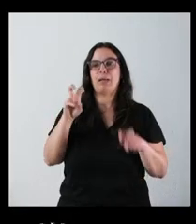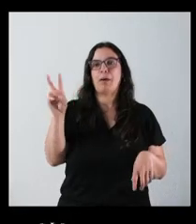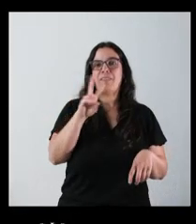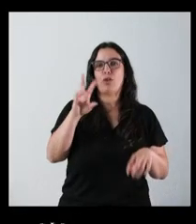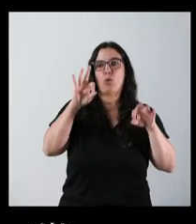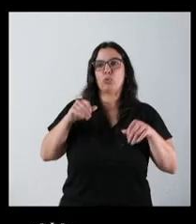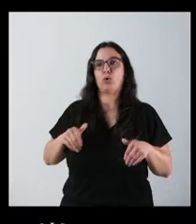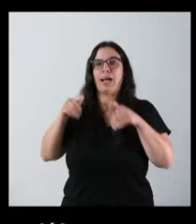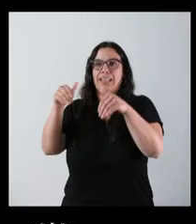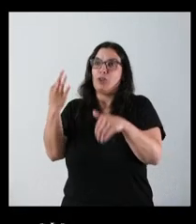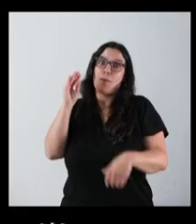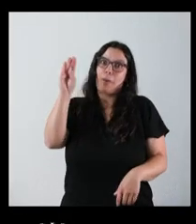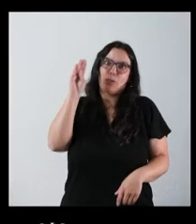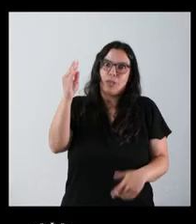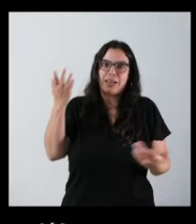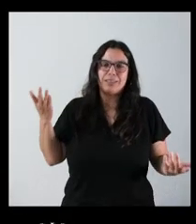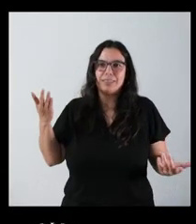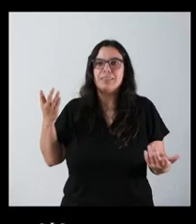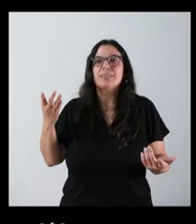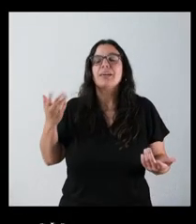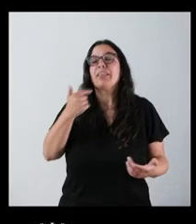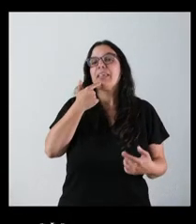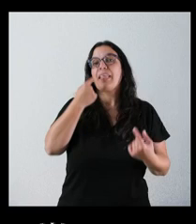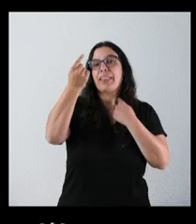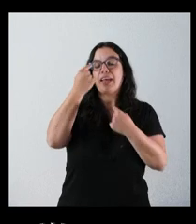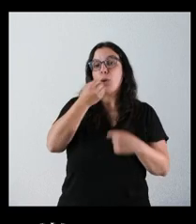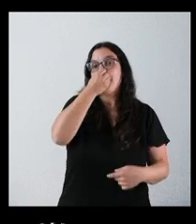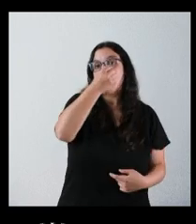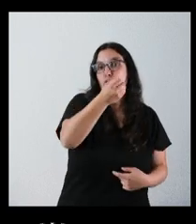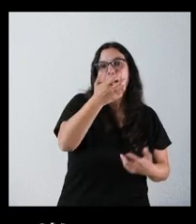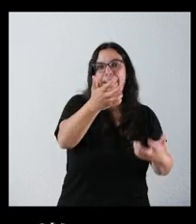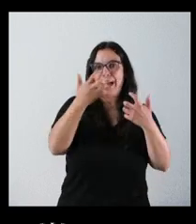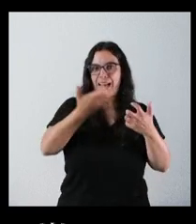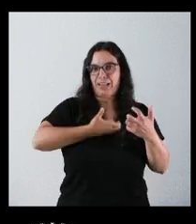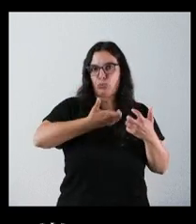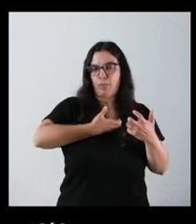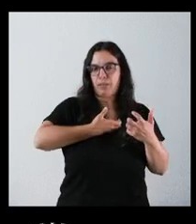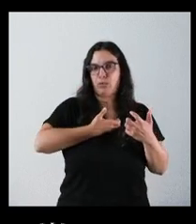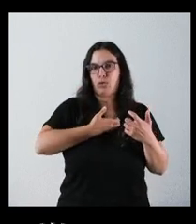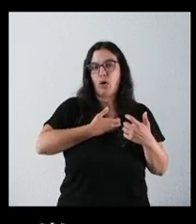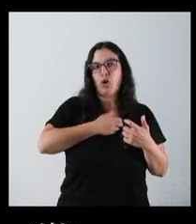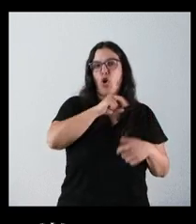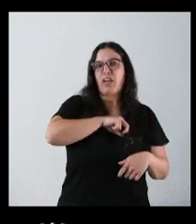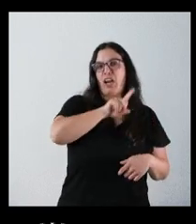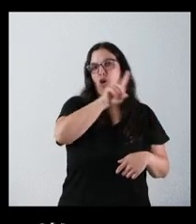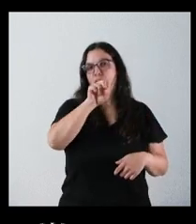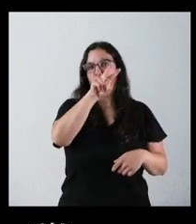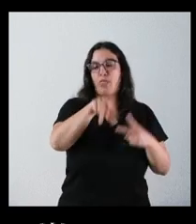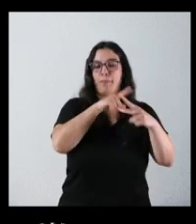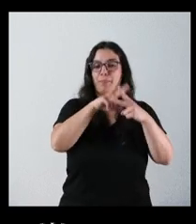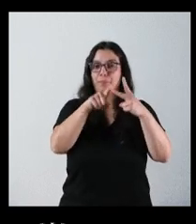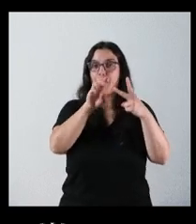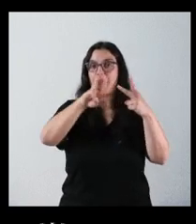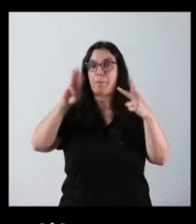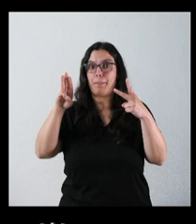me resisto a preguntar. Según los datos, el PSOE sería la primera fuerza, con 11 o 12 concejales, el PP de